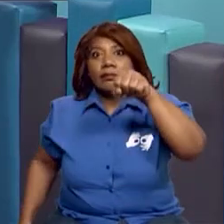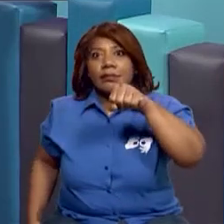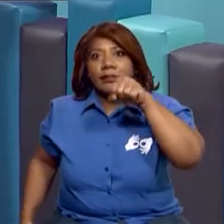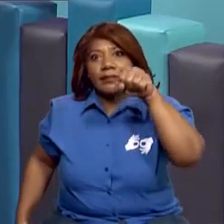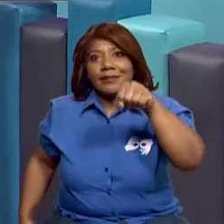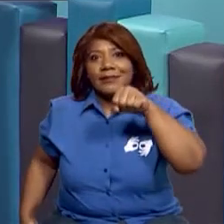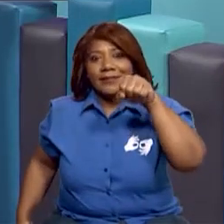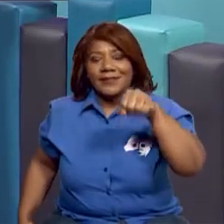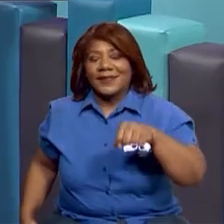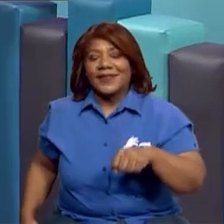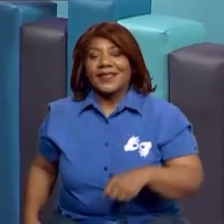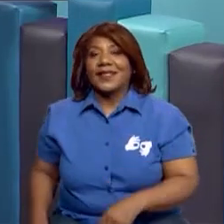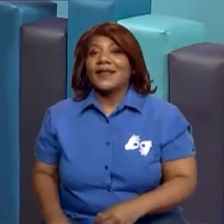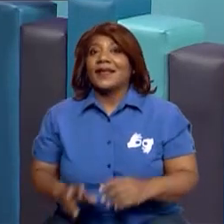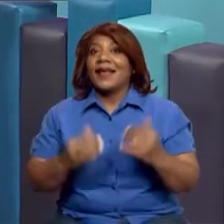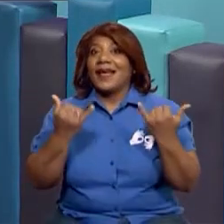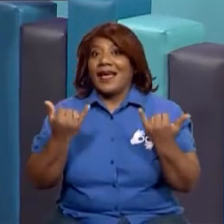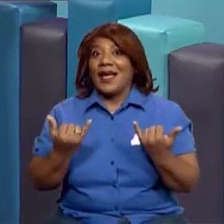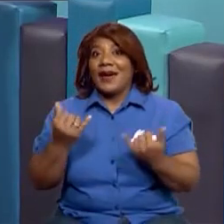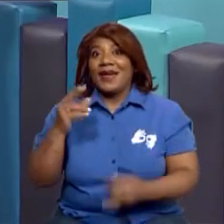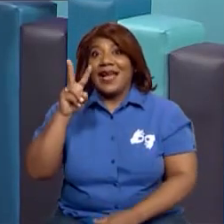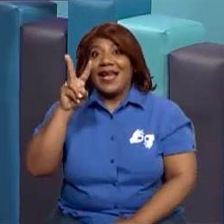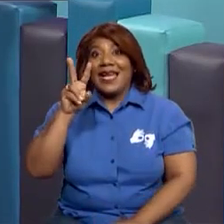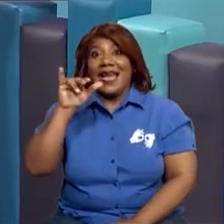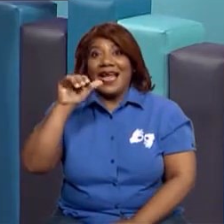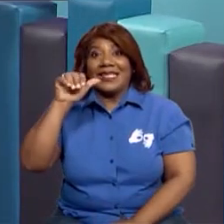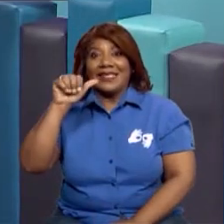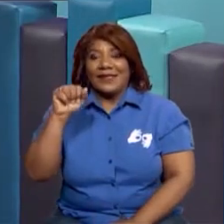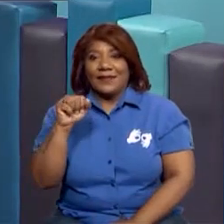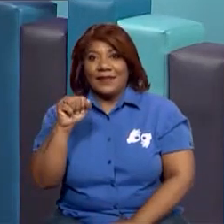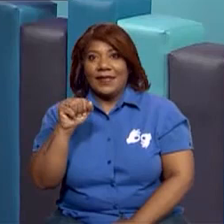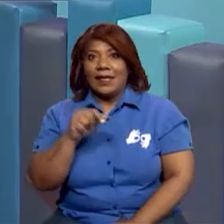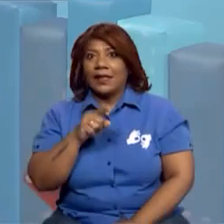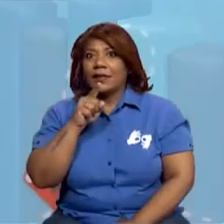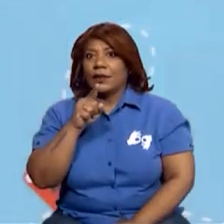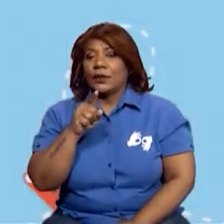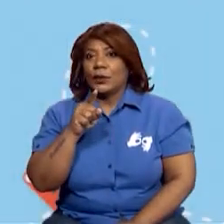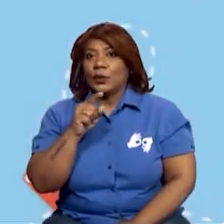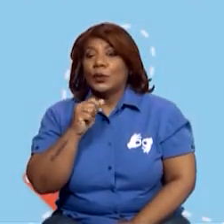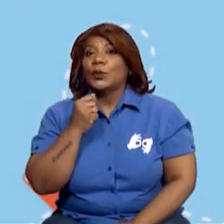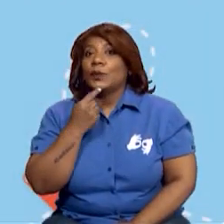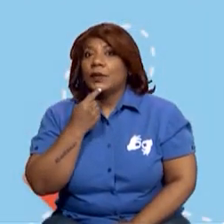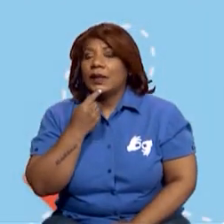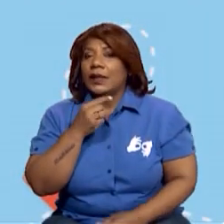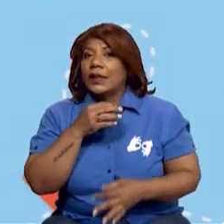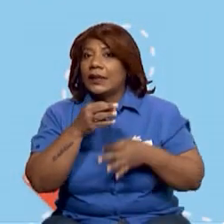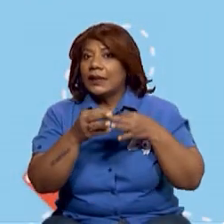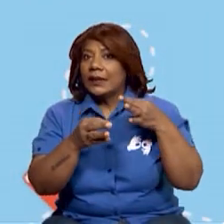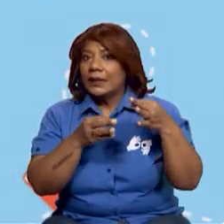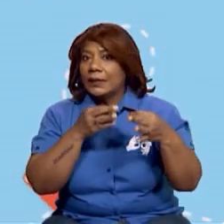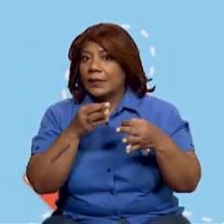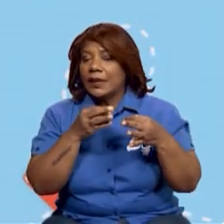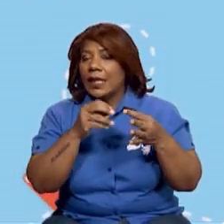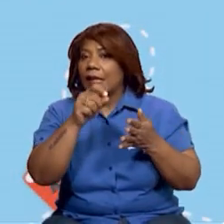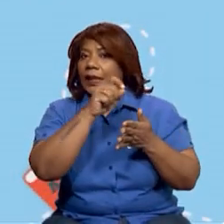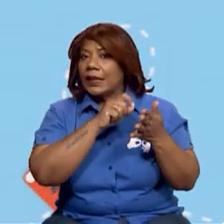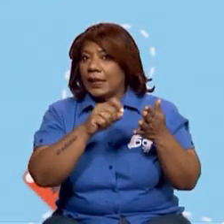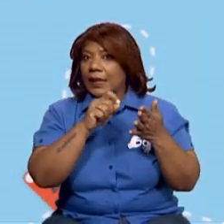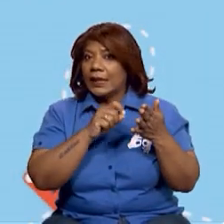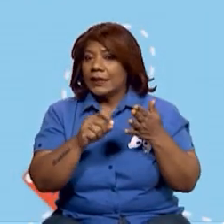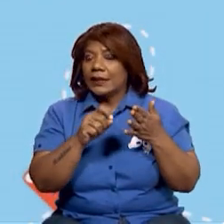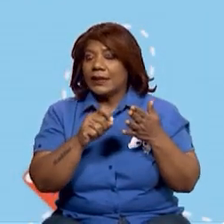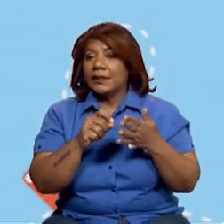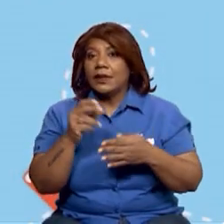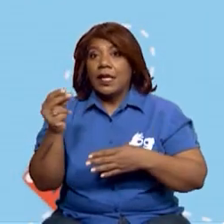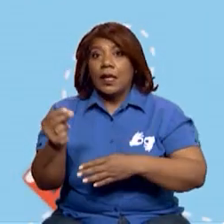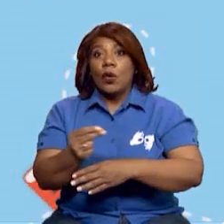Y las vías de transporte de tu entorno también vas a nombrarlas las vías de transporte de tu entorno.